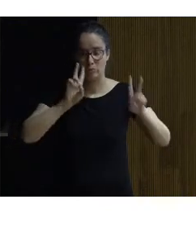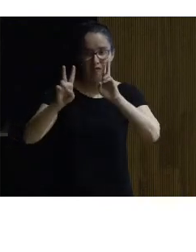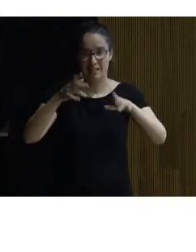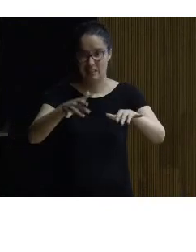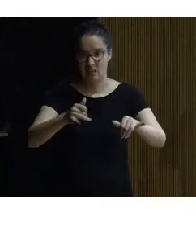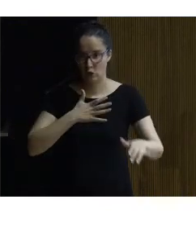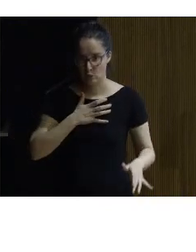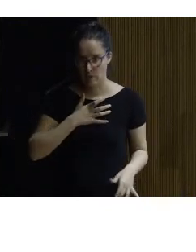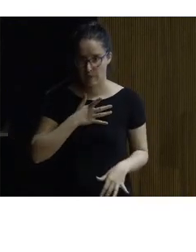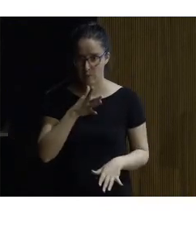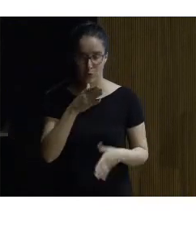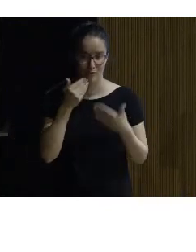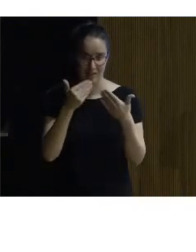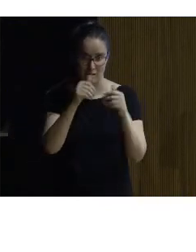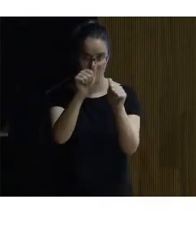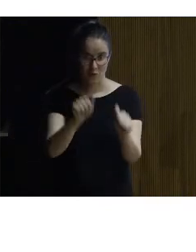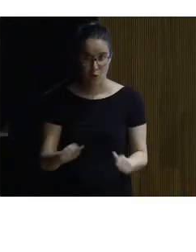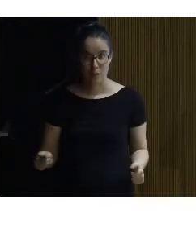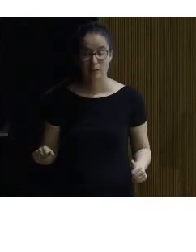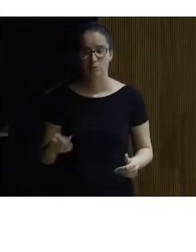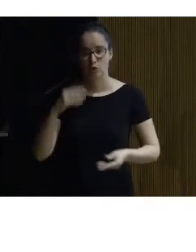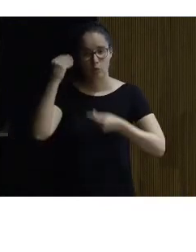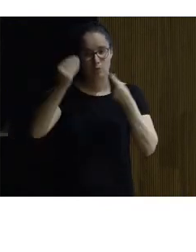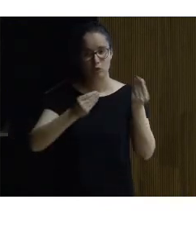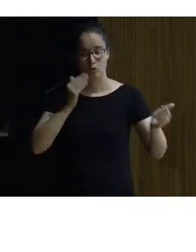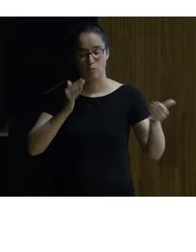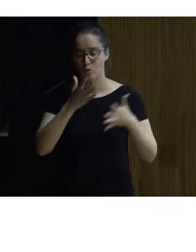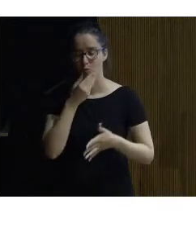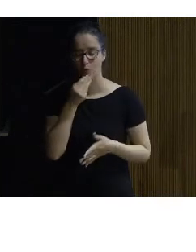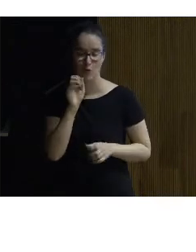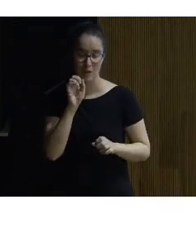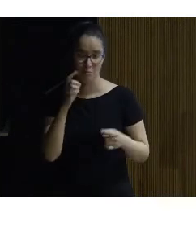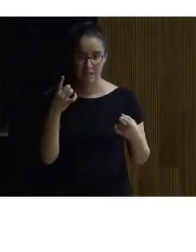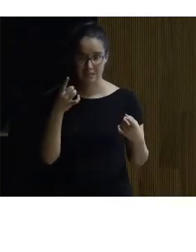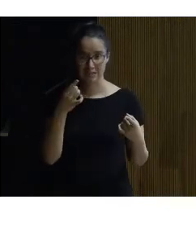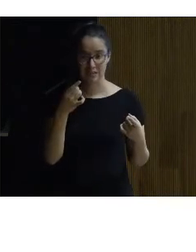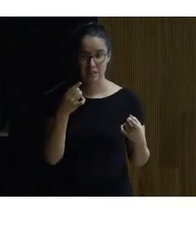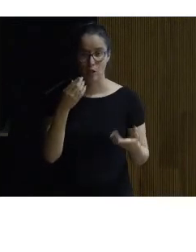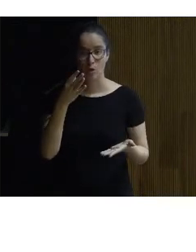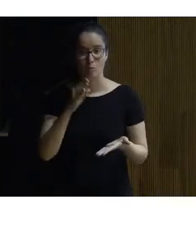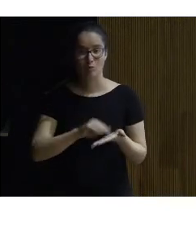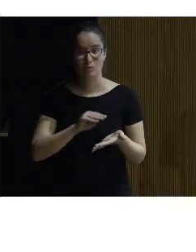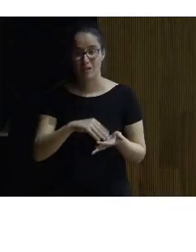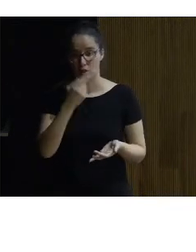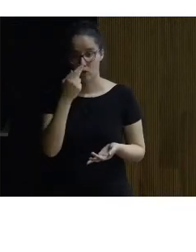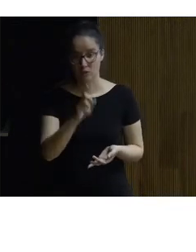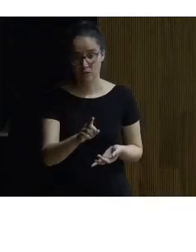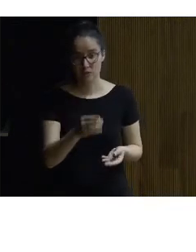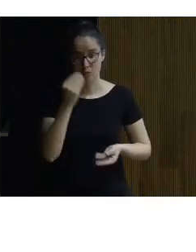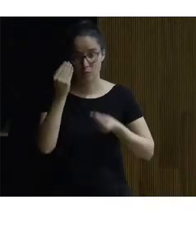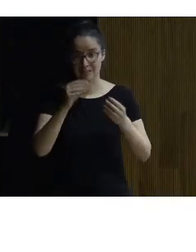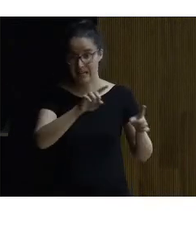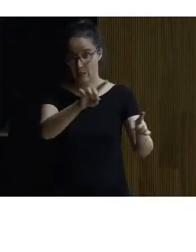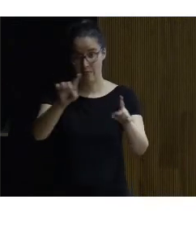y yo creo que para mí son los momentos más bonitos que hay no se visita muchas veces porque se considera fuera del